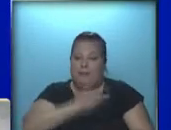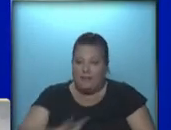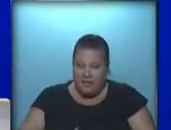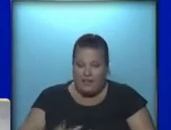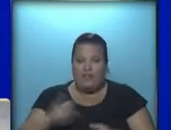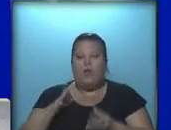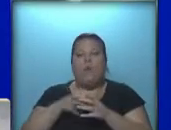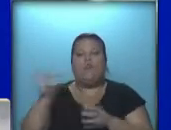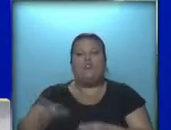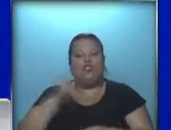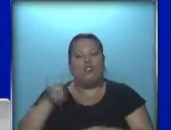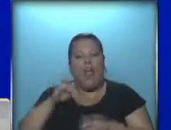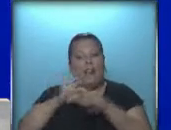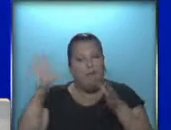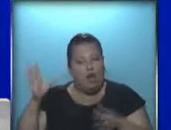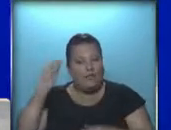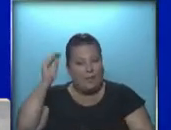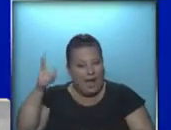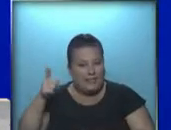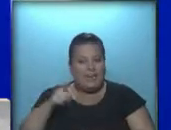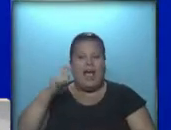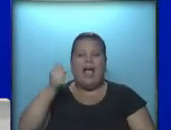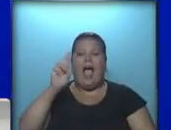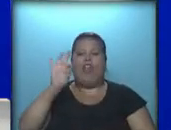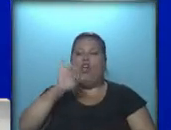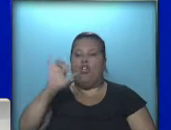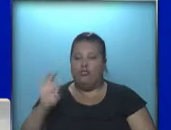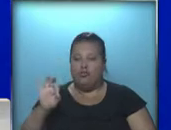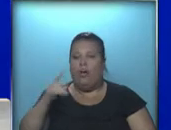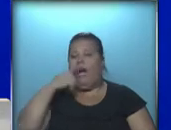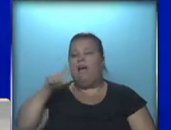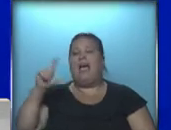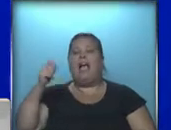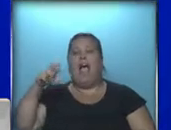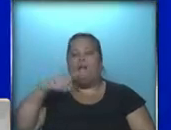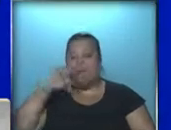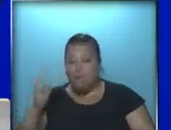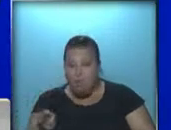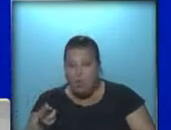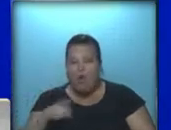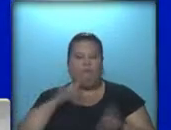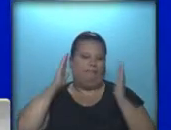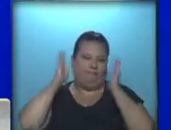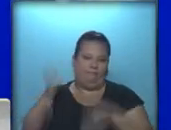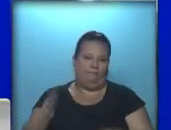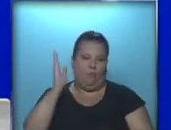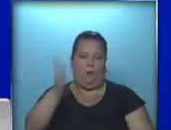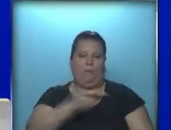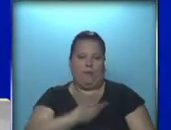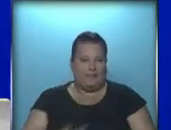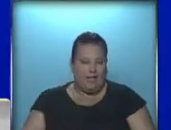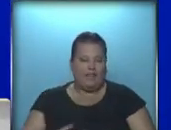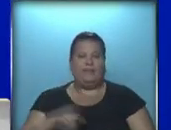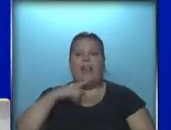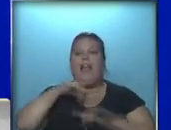del Partido Socialdemócrata brasileño de Fernando Enrique Cardoso, que murió Eduardo Campos, que ahí la catapultaron a la presidencia, que